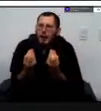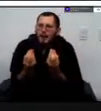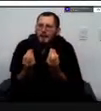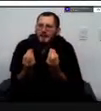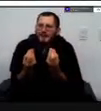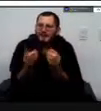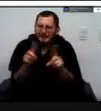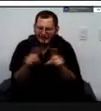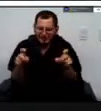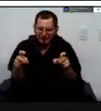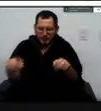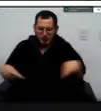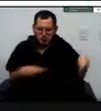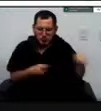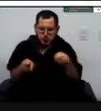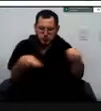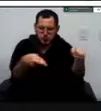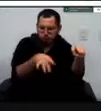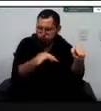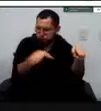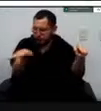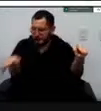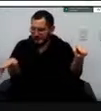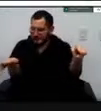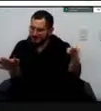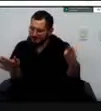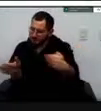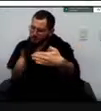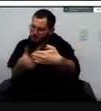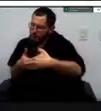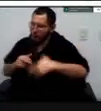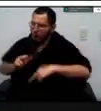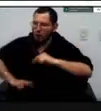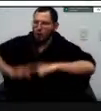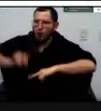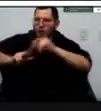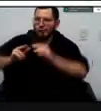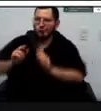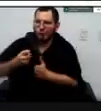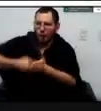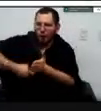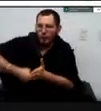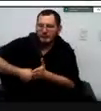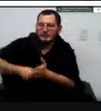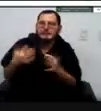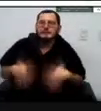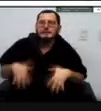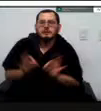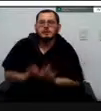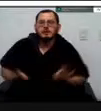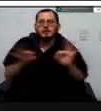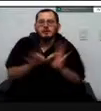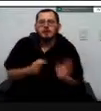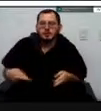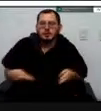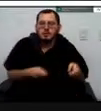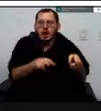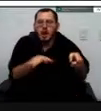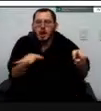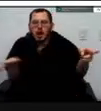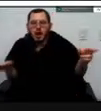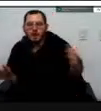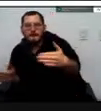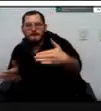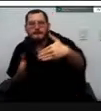ese trasvase para nosotros es muy importante lograr ese cierre porque pues el trabajo que se ha venido haciendo por años